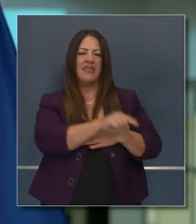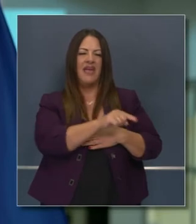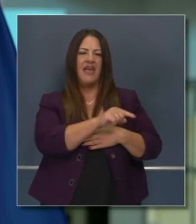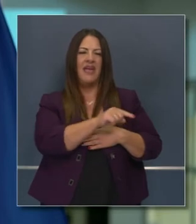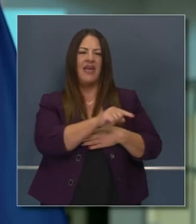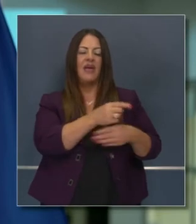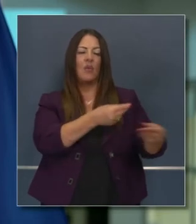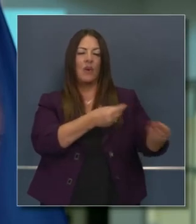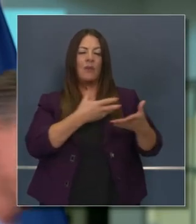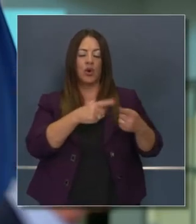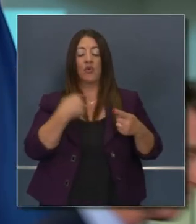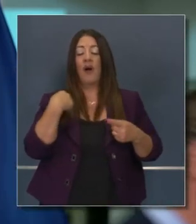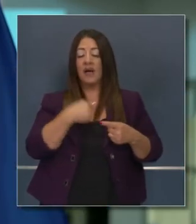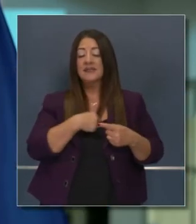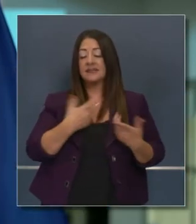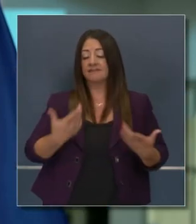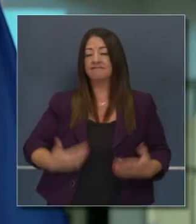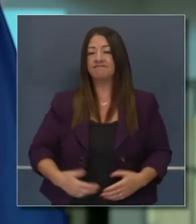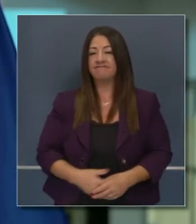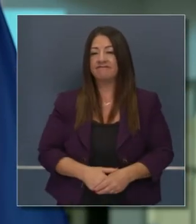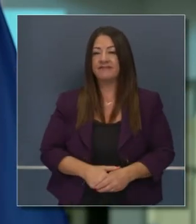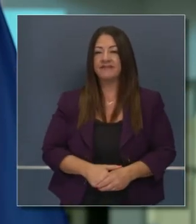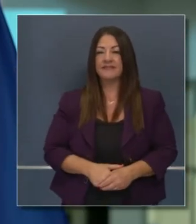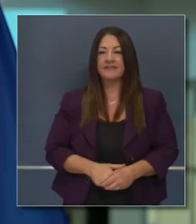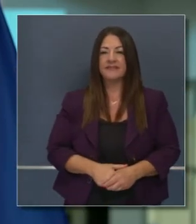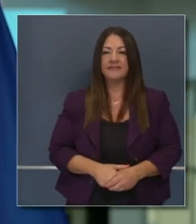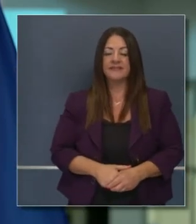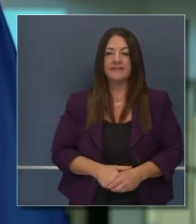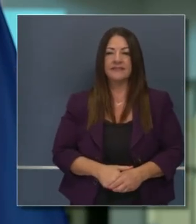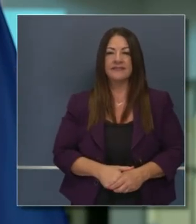lo que se ha reportado con las últimas noticias.